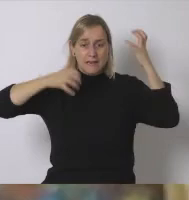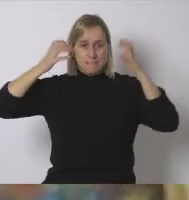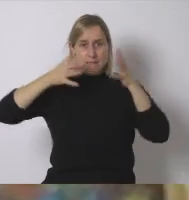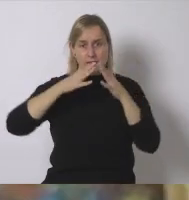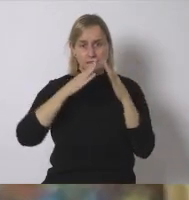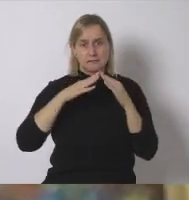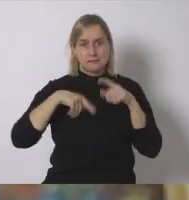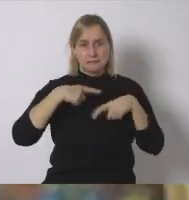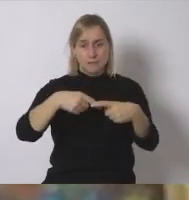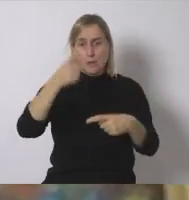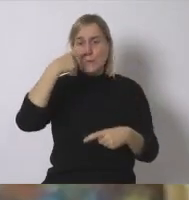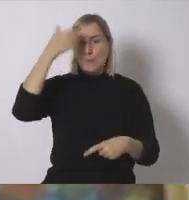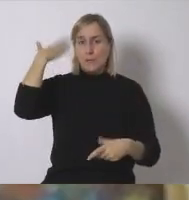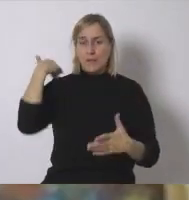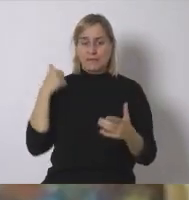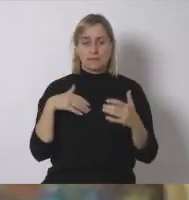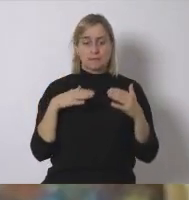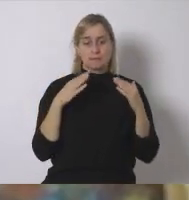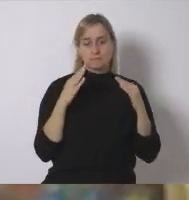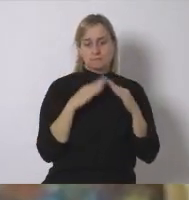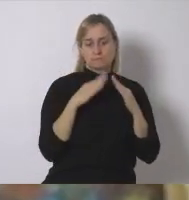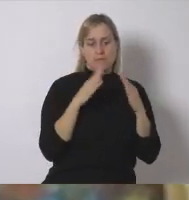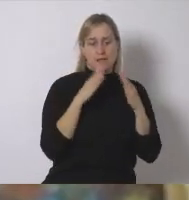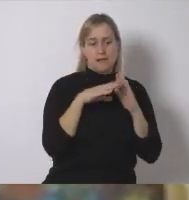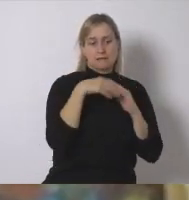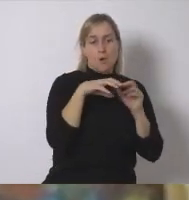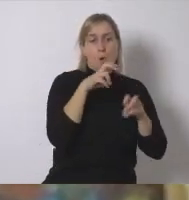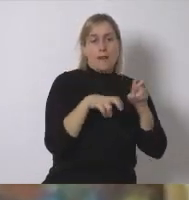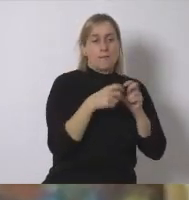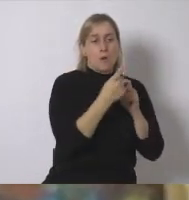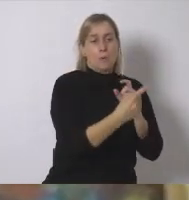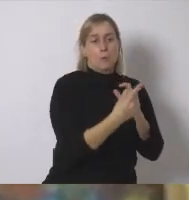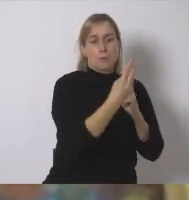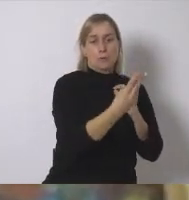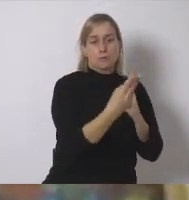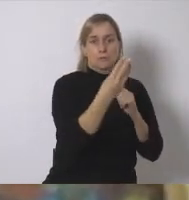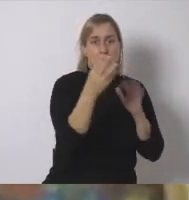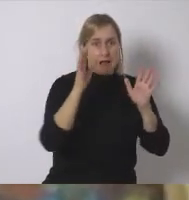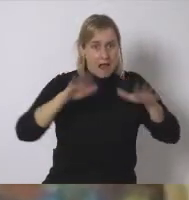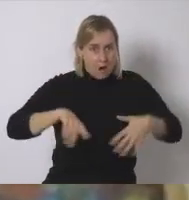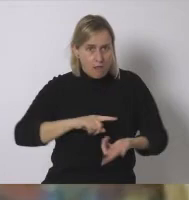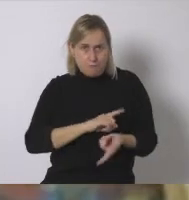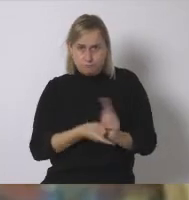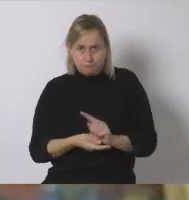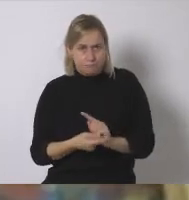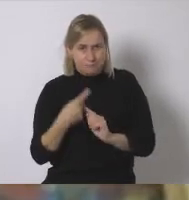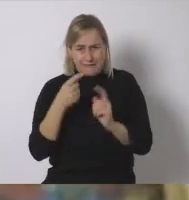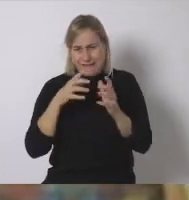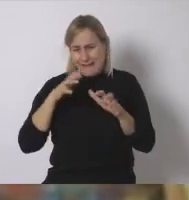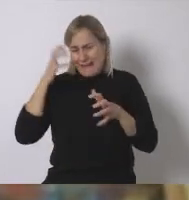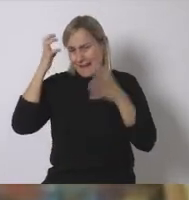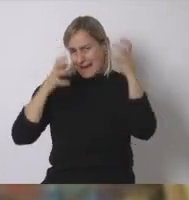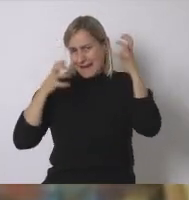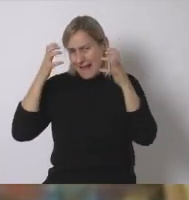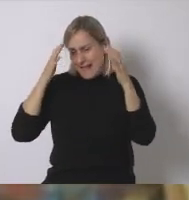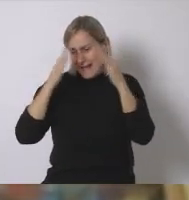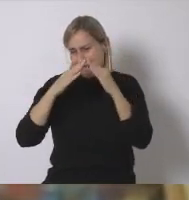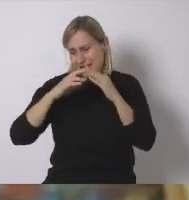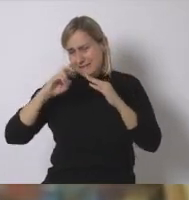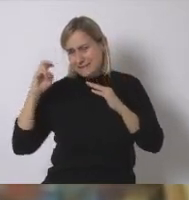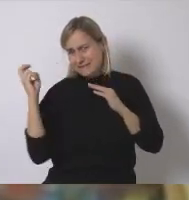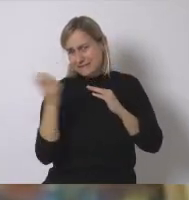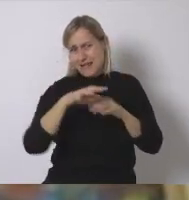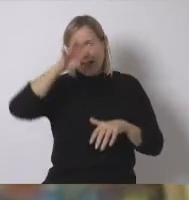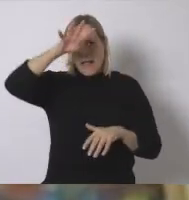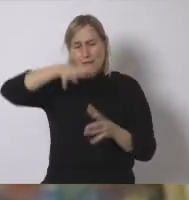las familias tenían granjas en el patio o animales en el prado ahora tenemos granjas en Cataluña